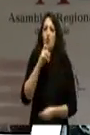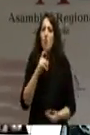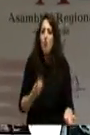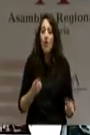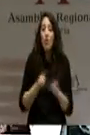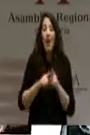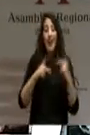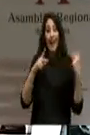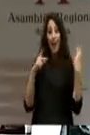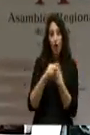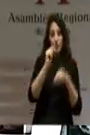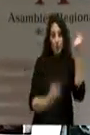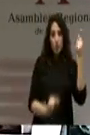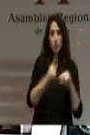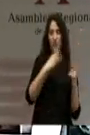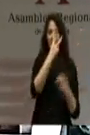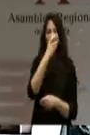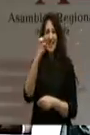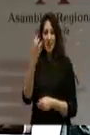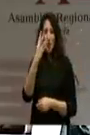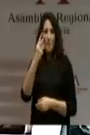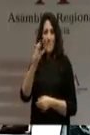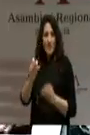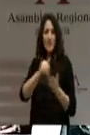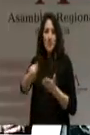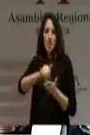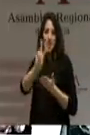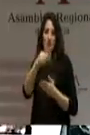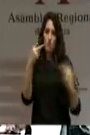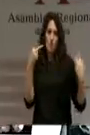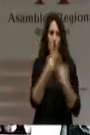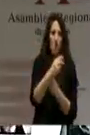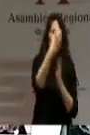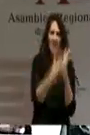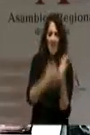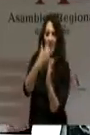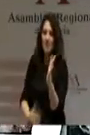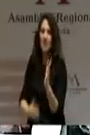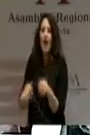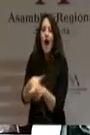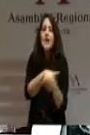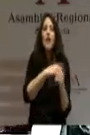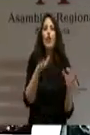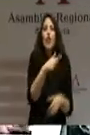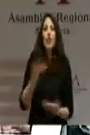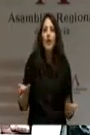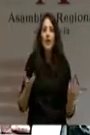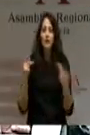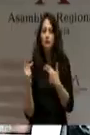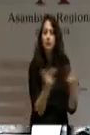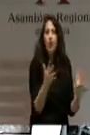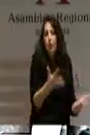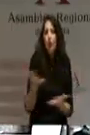presupuestario de más de 320 millones de euros. ¿En qué áreas? ¿Dónde hay para recortar? ¿Dónde hay?